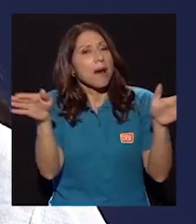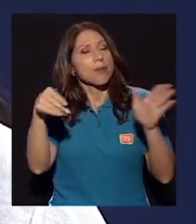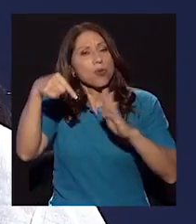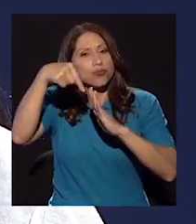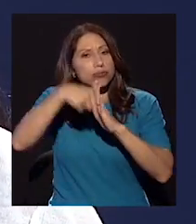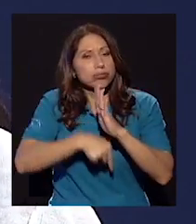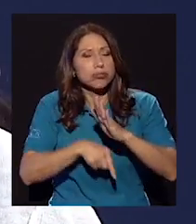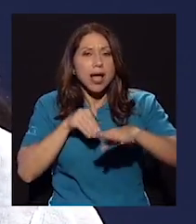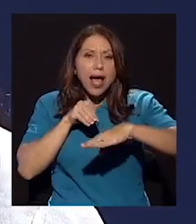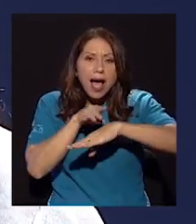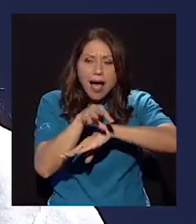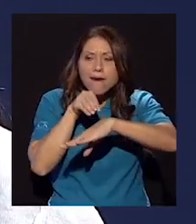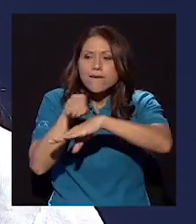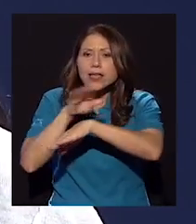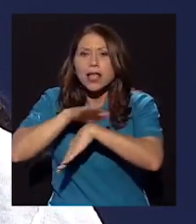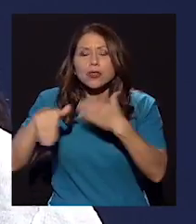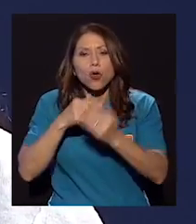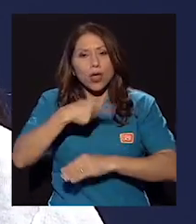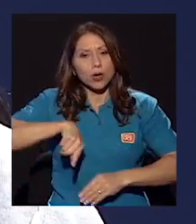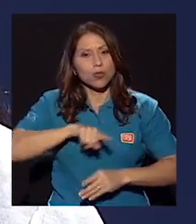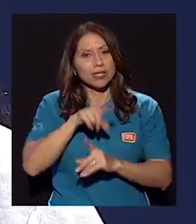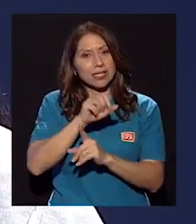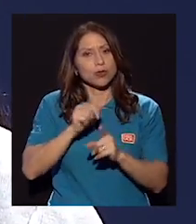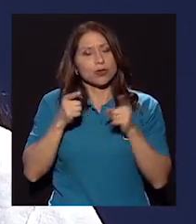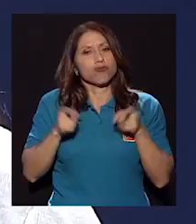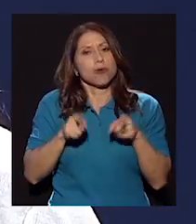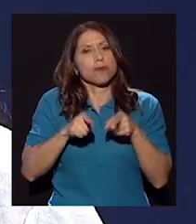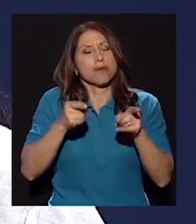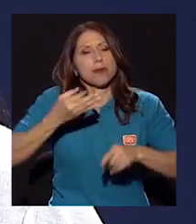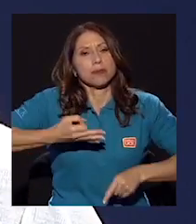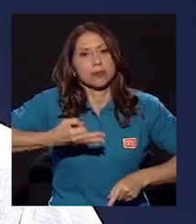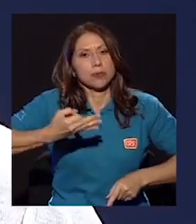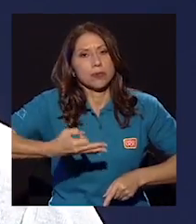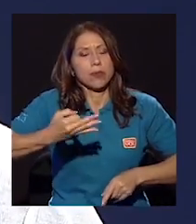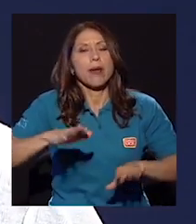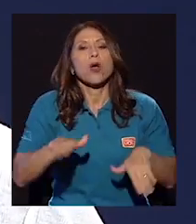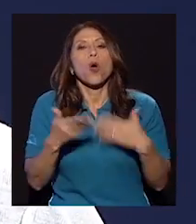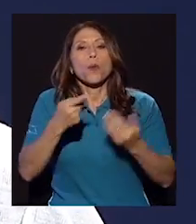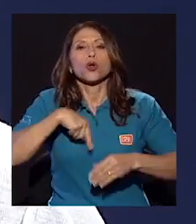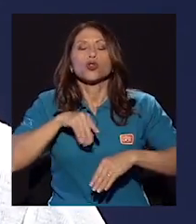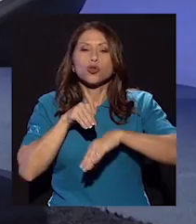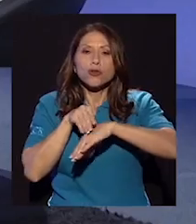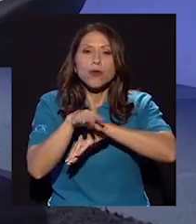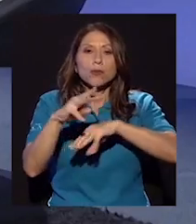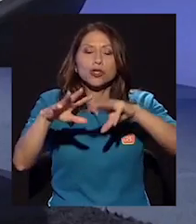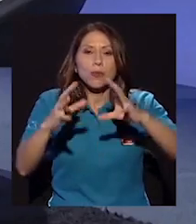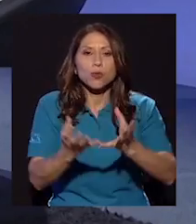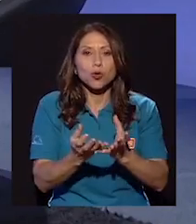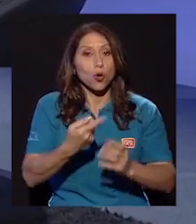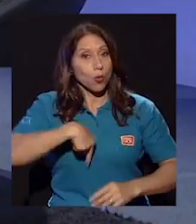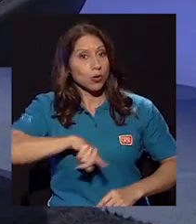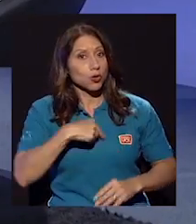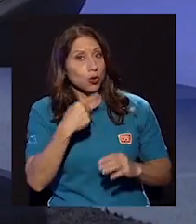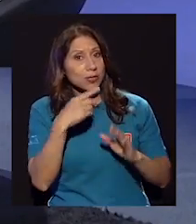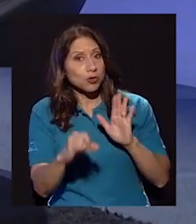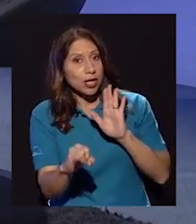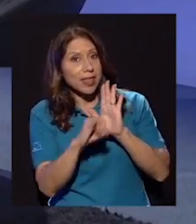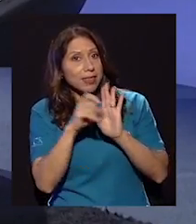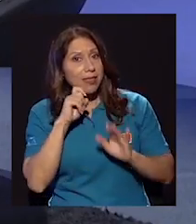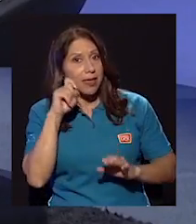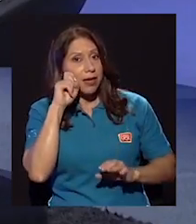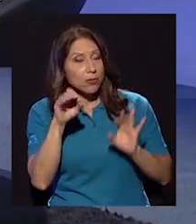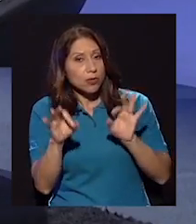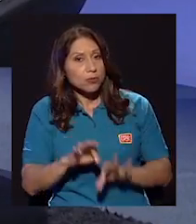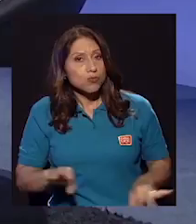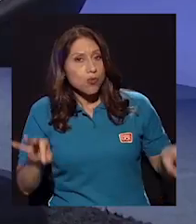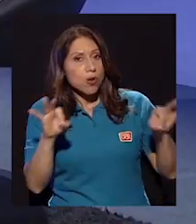a toda nuestra cotidianidad y toda nuestra manera de estar en el mundo y de influir en él a la vez. Cuando decimos identidad de género es muy